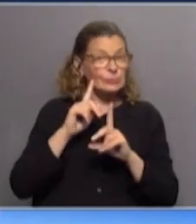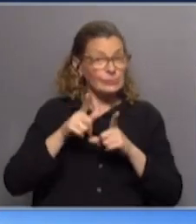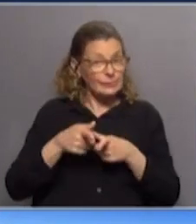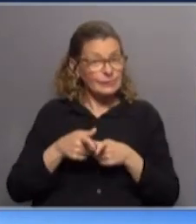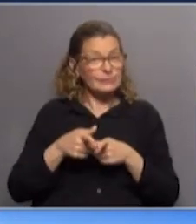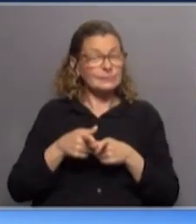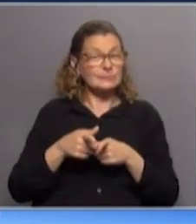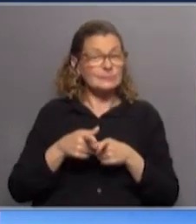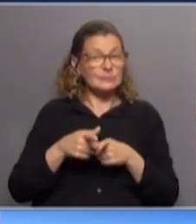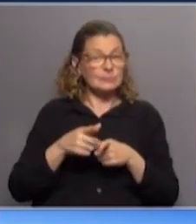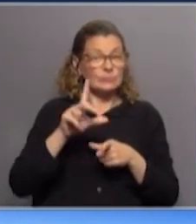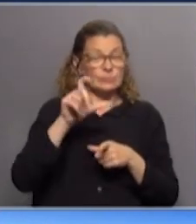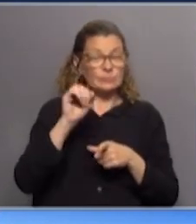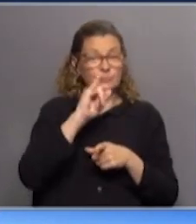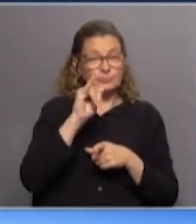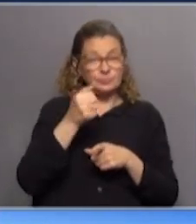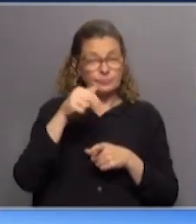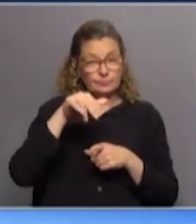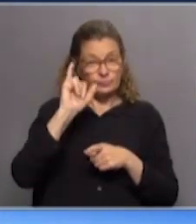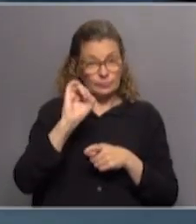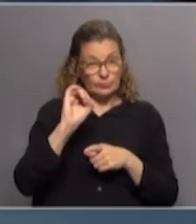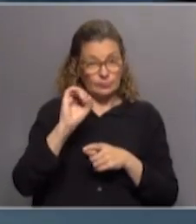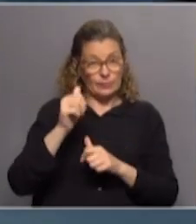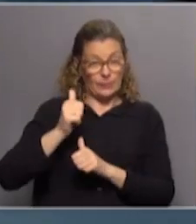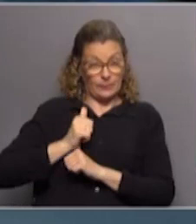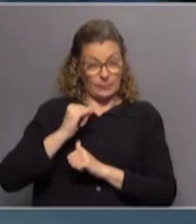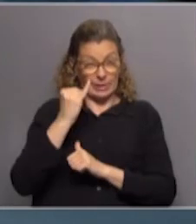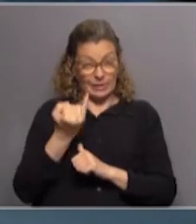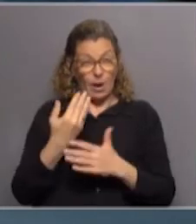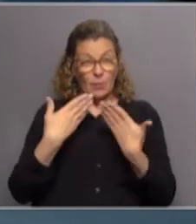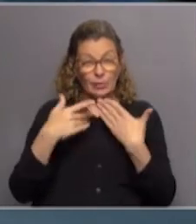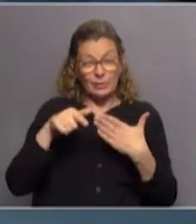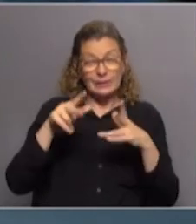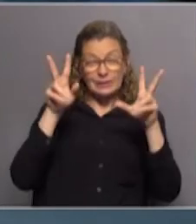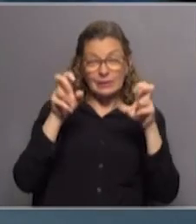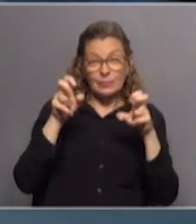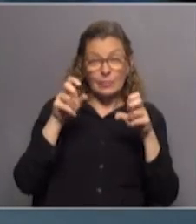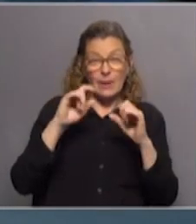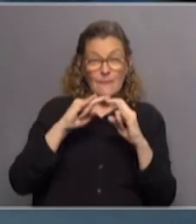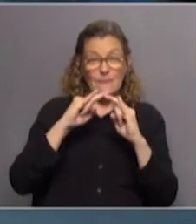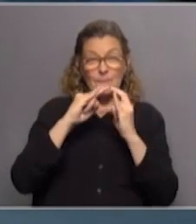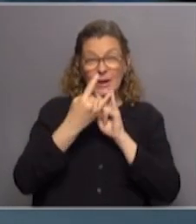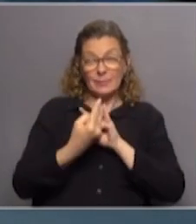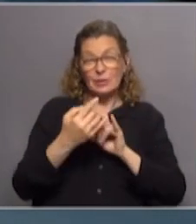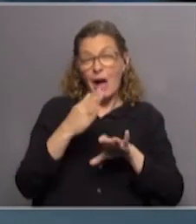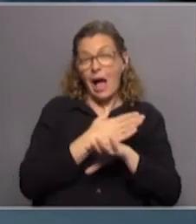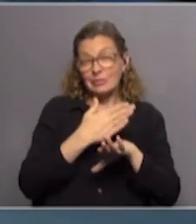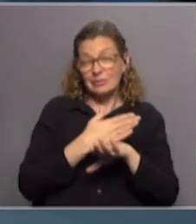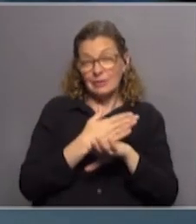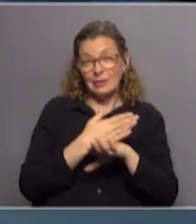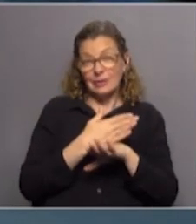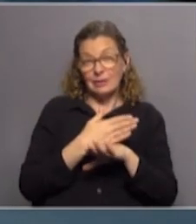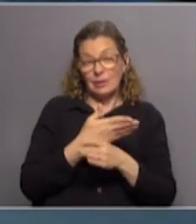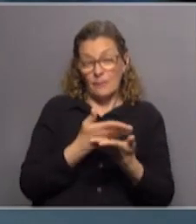a Raúl Lozano y a Manini Ríos hablar sobre esta temática en el Parlamento anteriormente a la